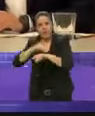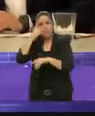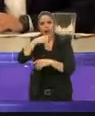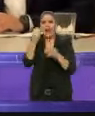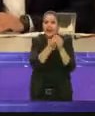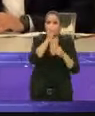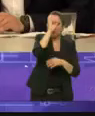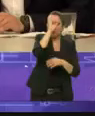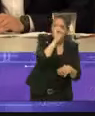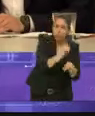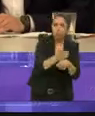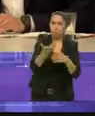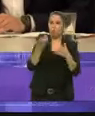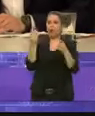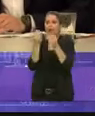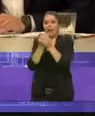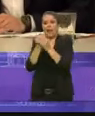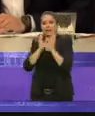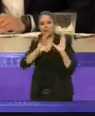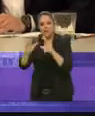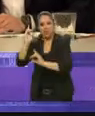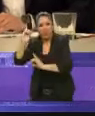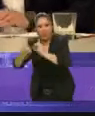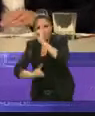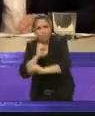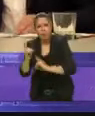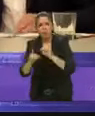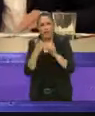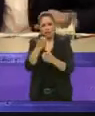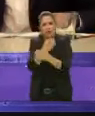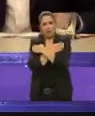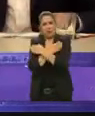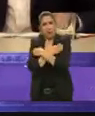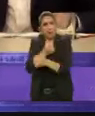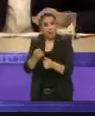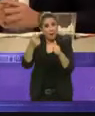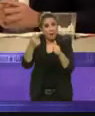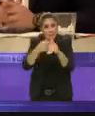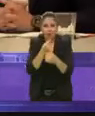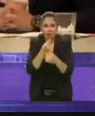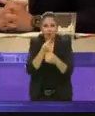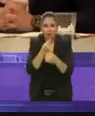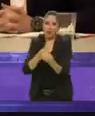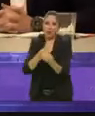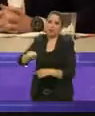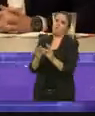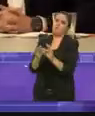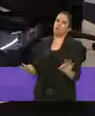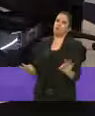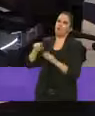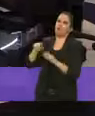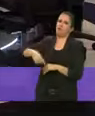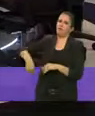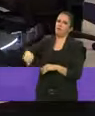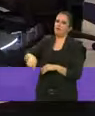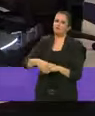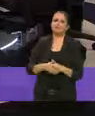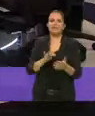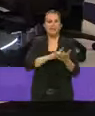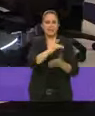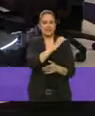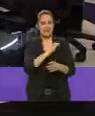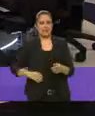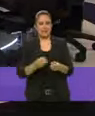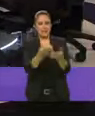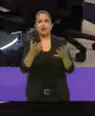y deporte. Por el bien de todas y todos, primero las niñas y los niños. Gracias, candidato, candidato, taboada,